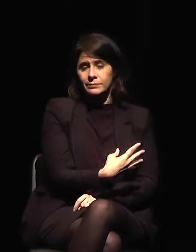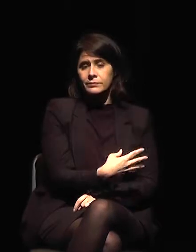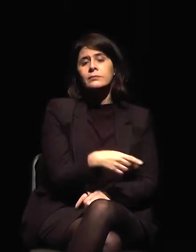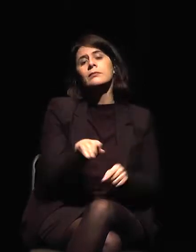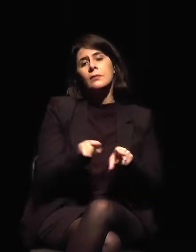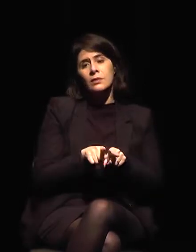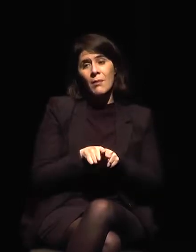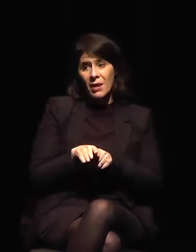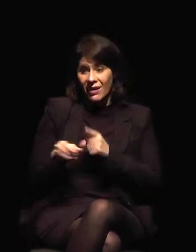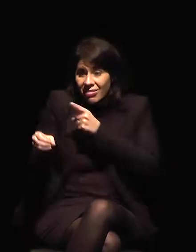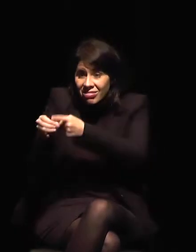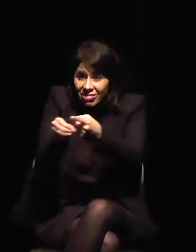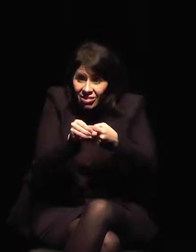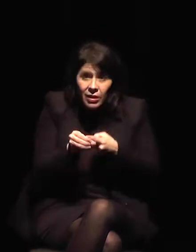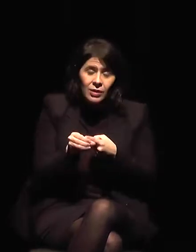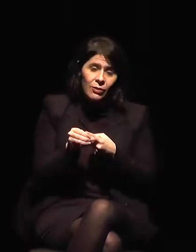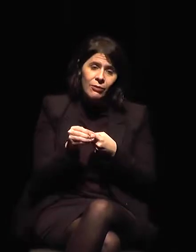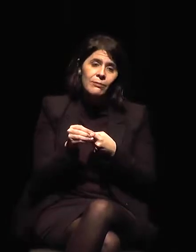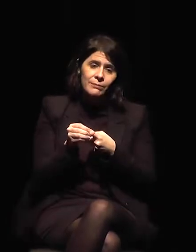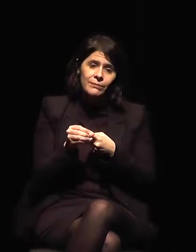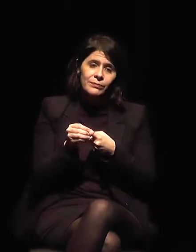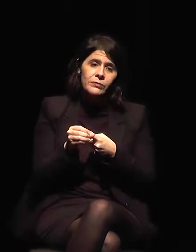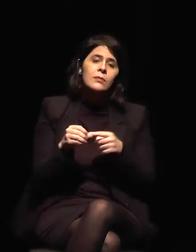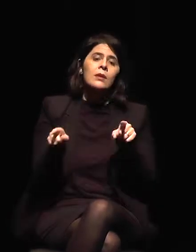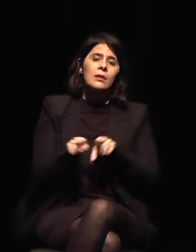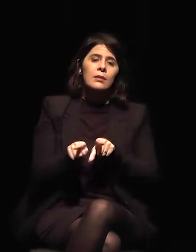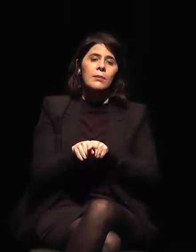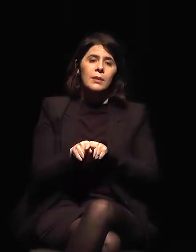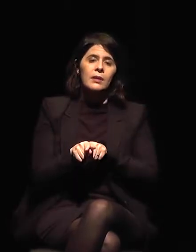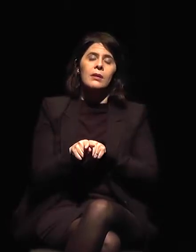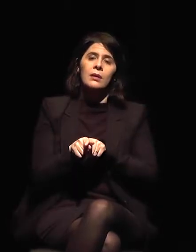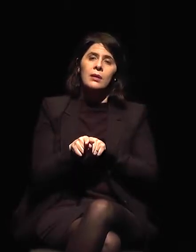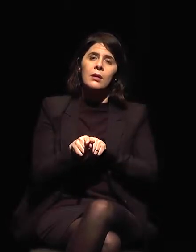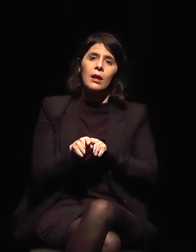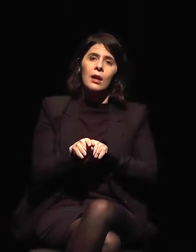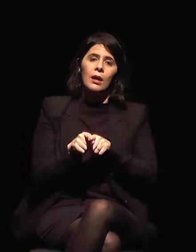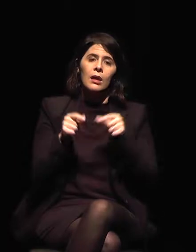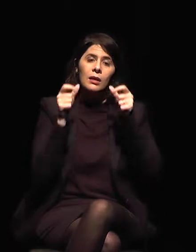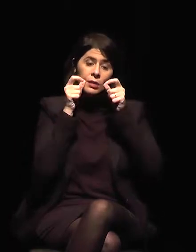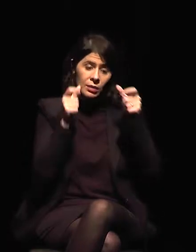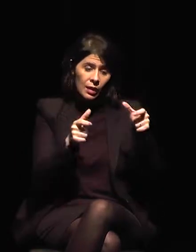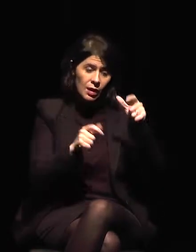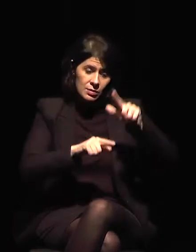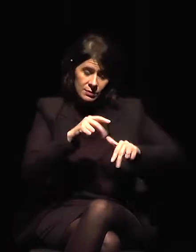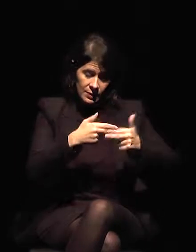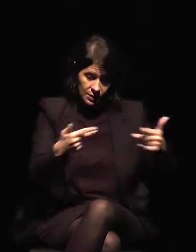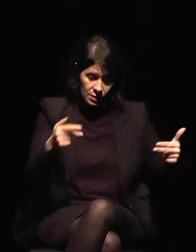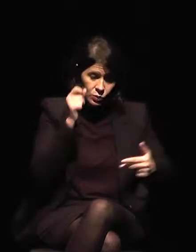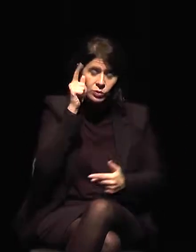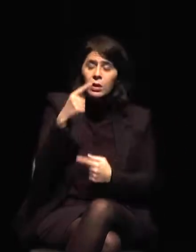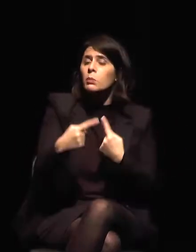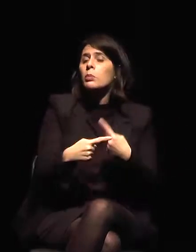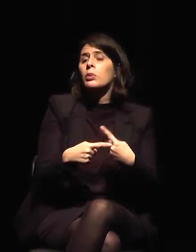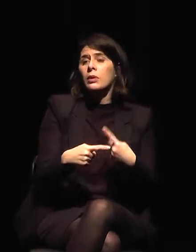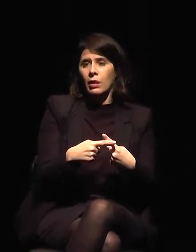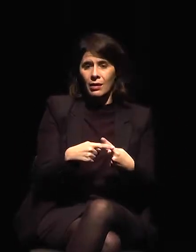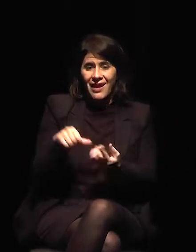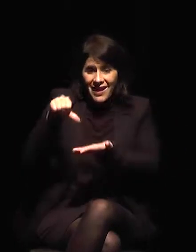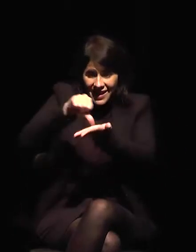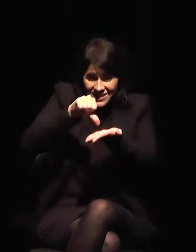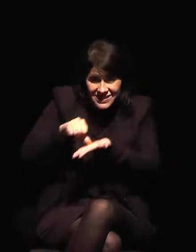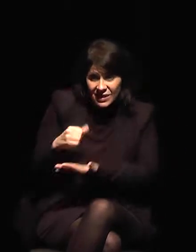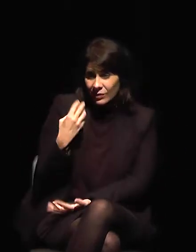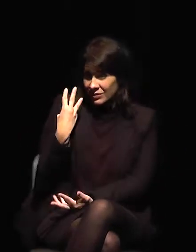postales. Eso es interesante con respecto a los bienes culturales, porque estos tres centros son los únicos por los que